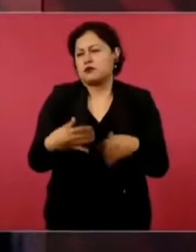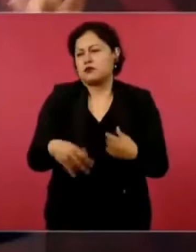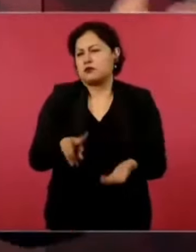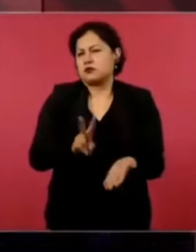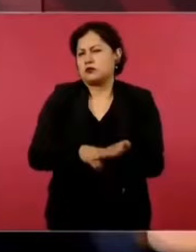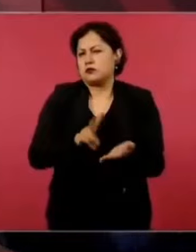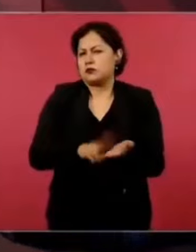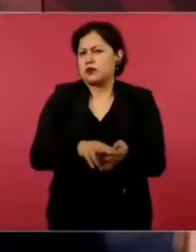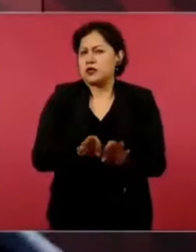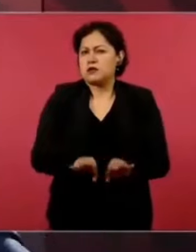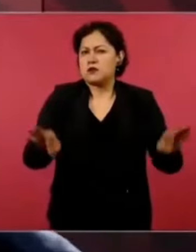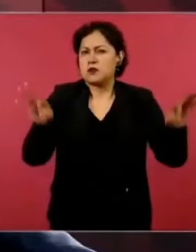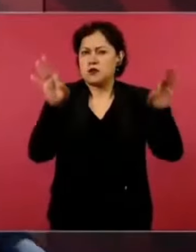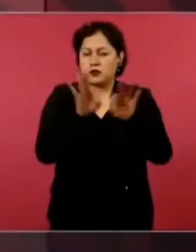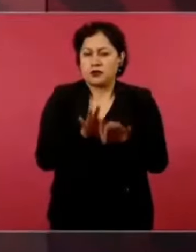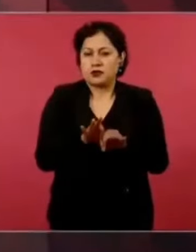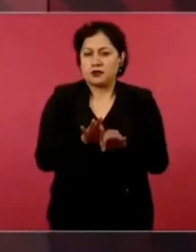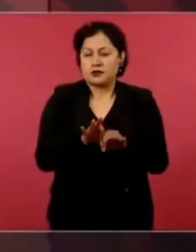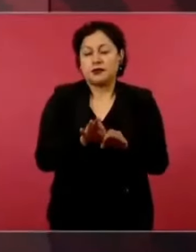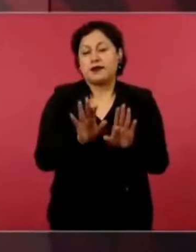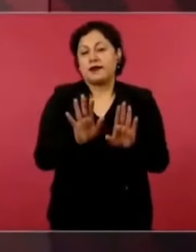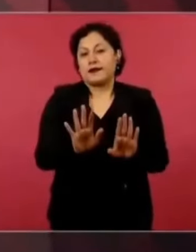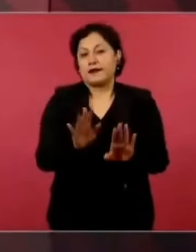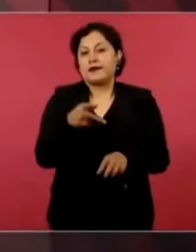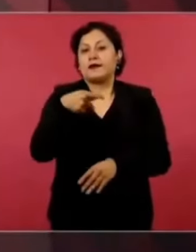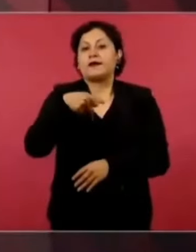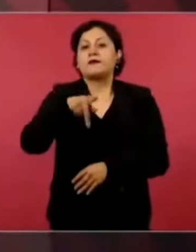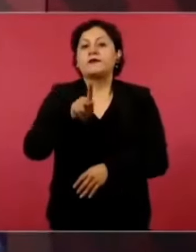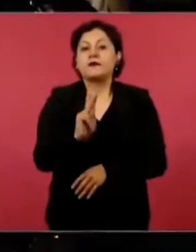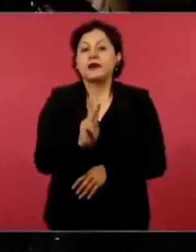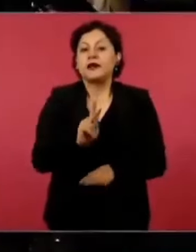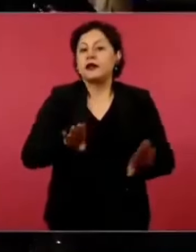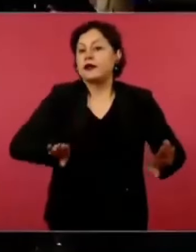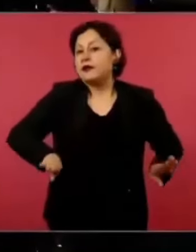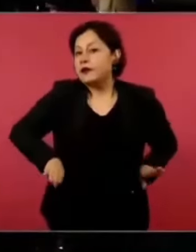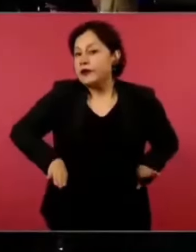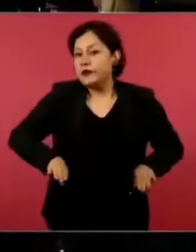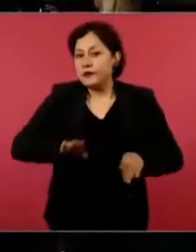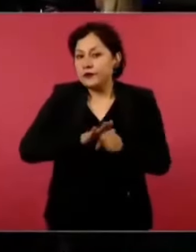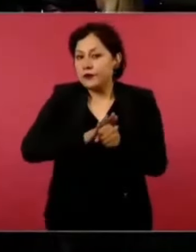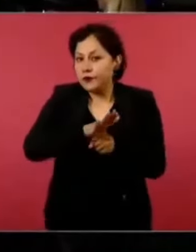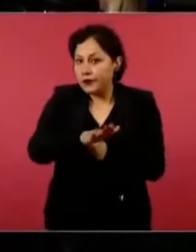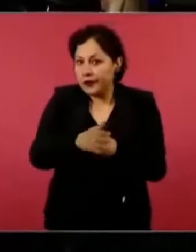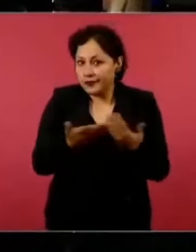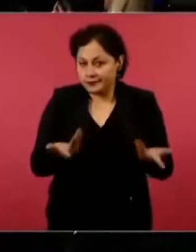depende de qué periodismo, porque si